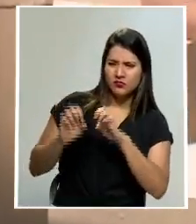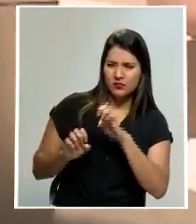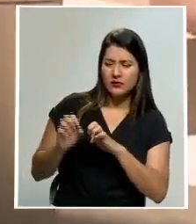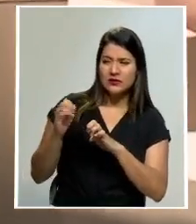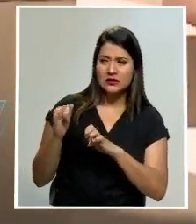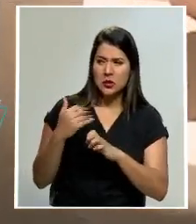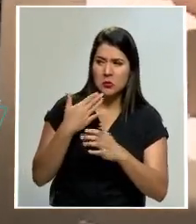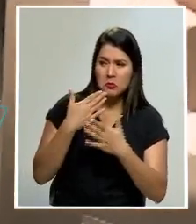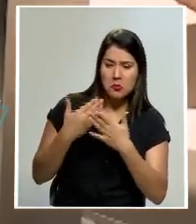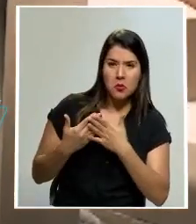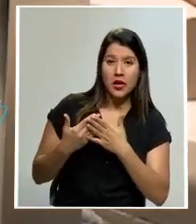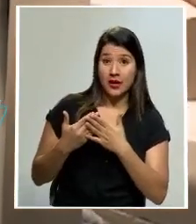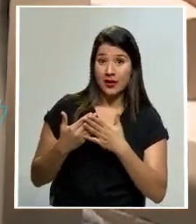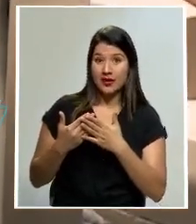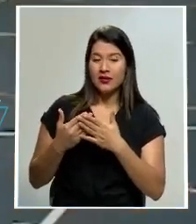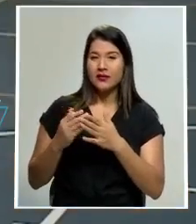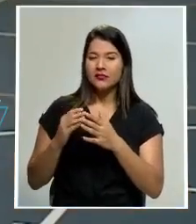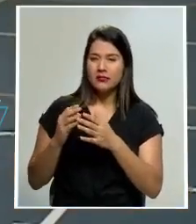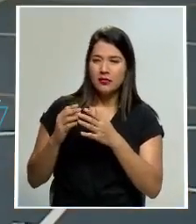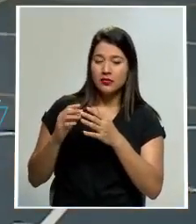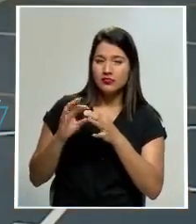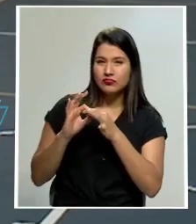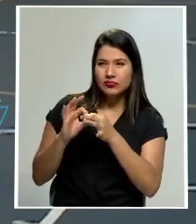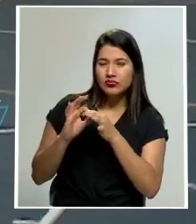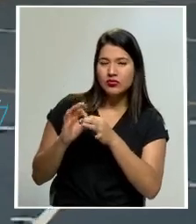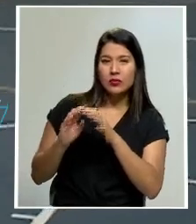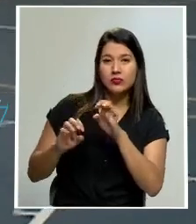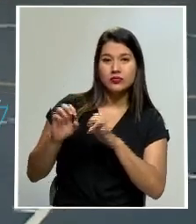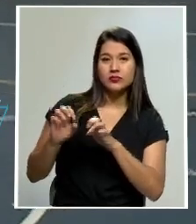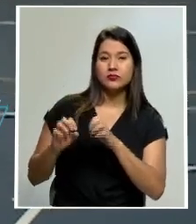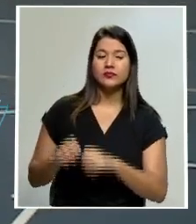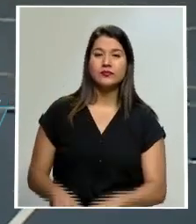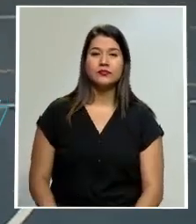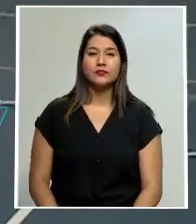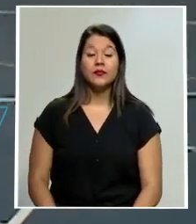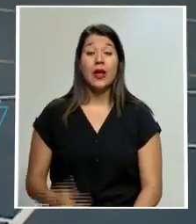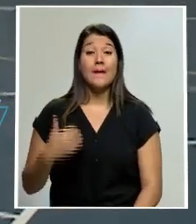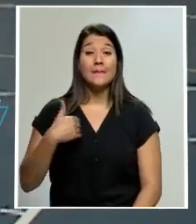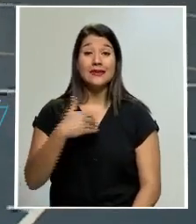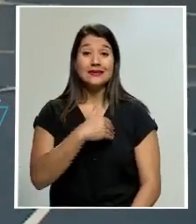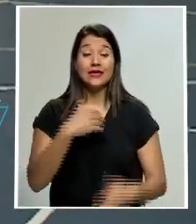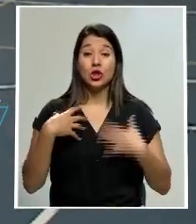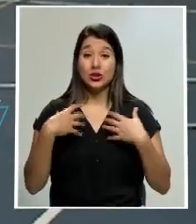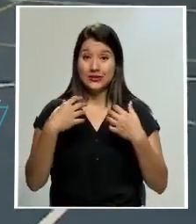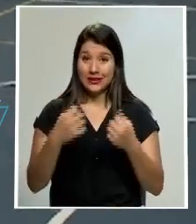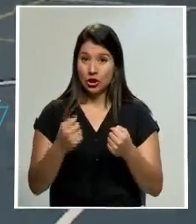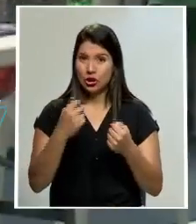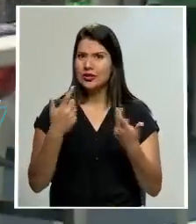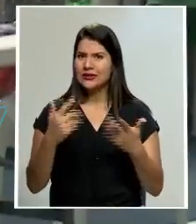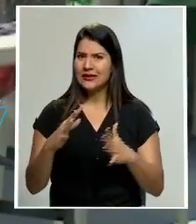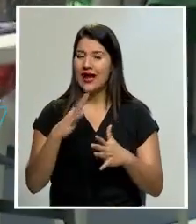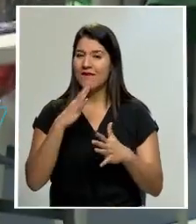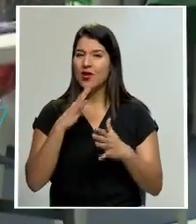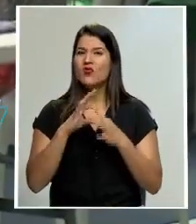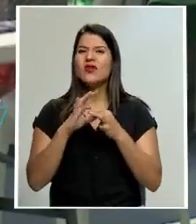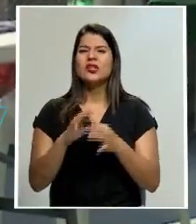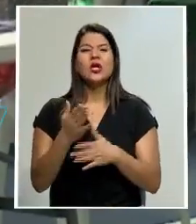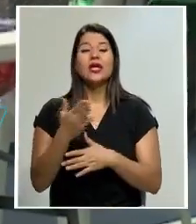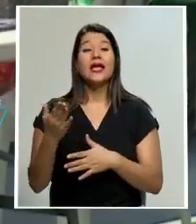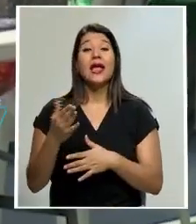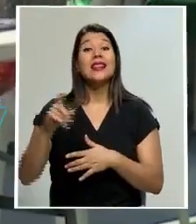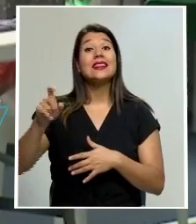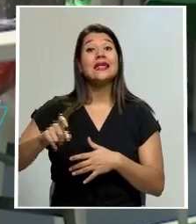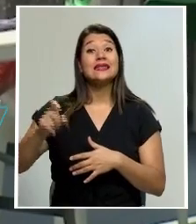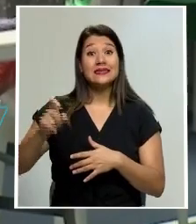y por menores de los estudios clínicos disponibles actualmente el Ministerio de Salud ya se había referido sobre la necesidad de que las